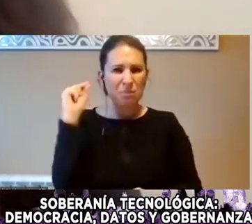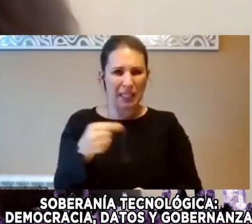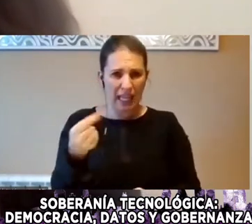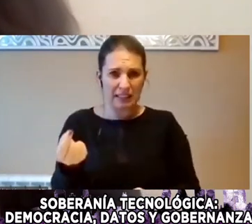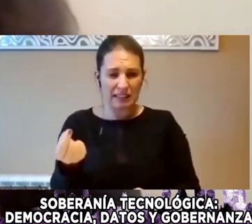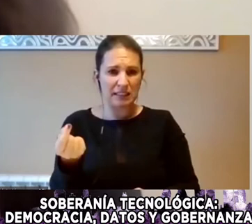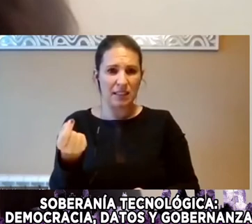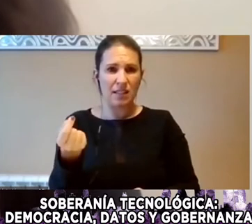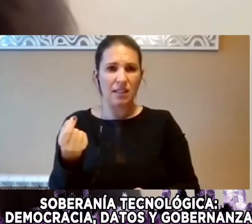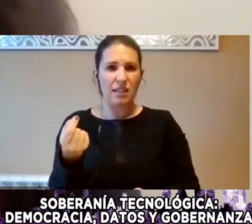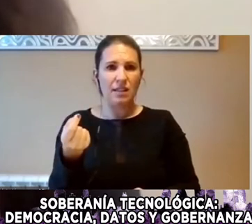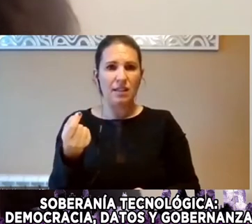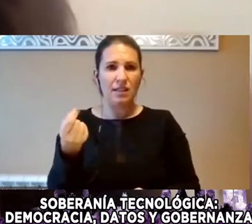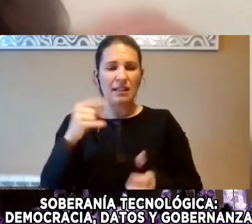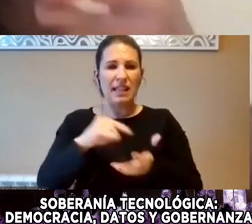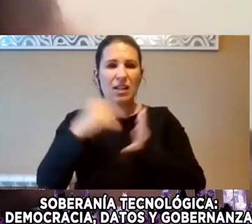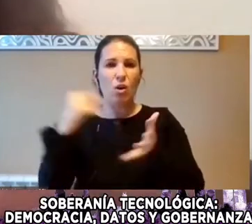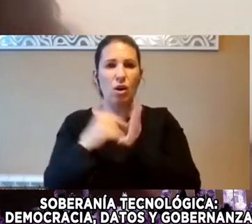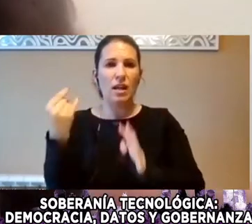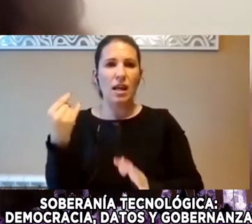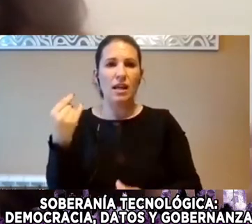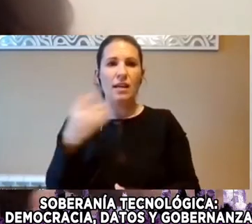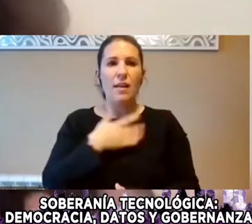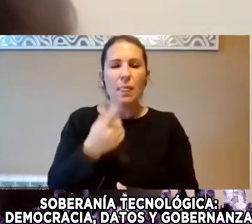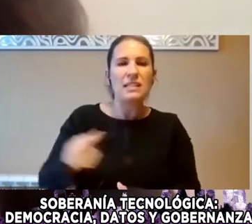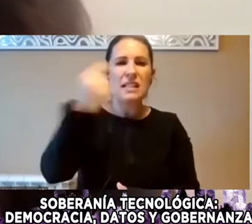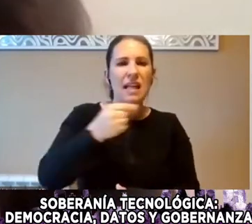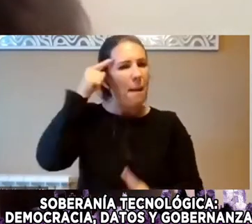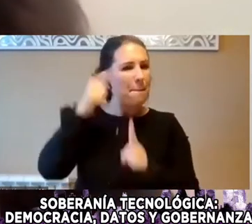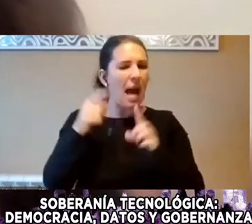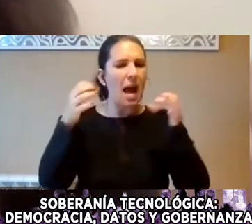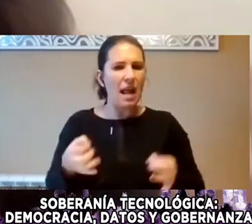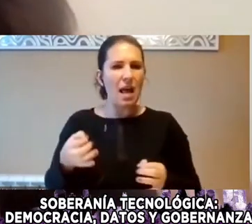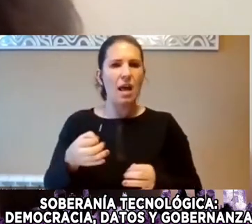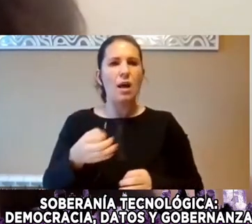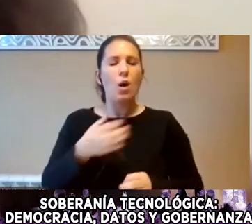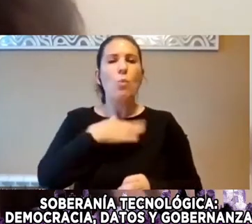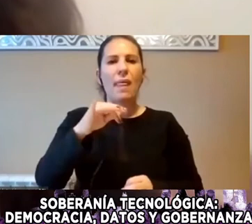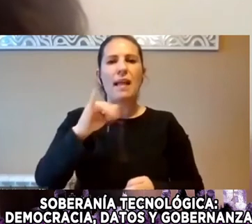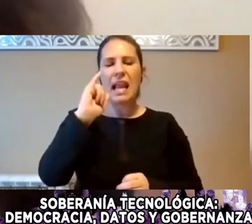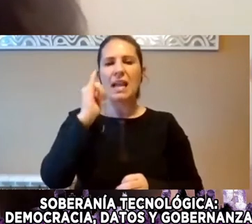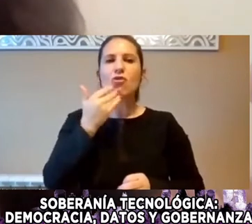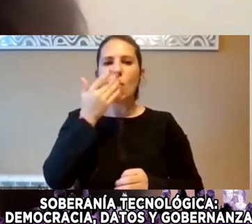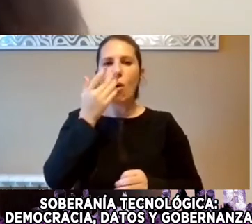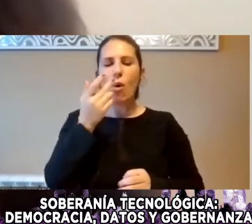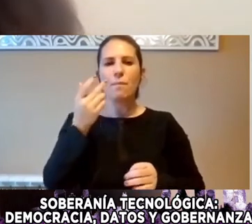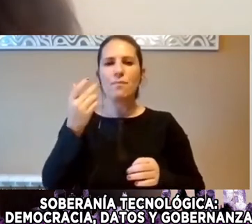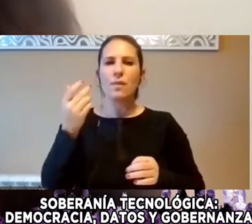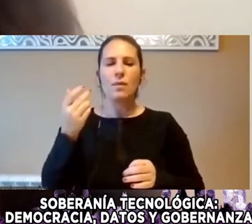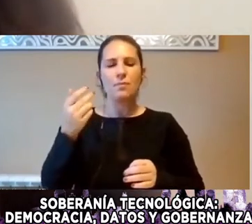De De De Tecnología De De Diseñada Para Que Pueda Tener Backdoors Y Que Para Para Que Pueda Tener Agujeros